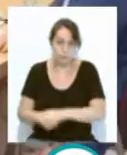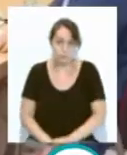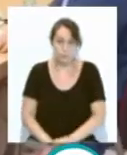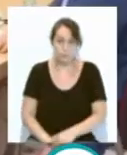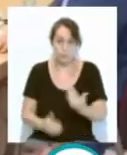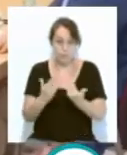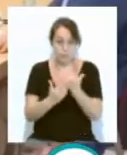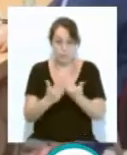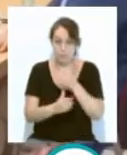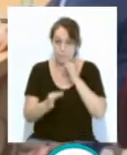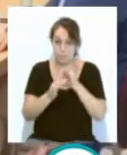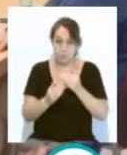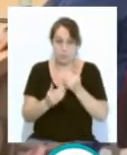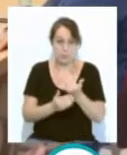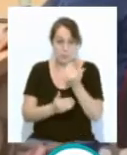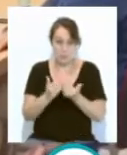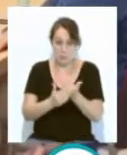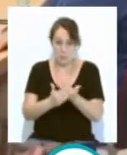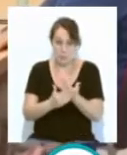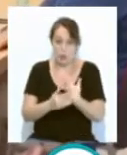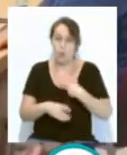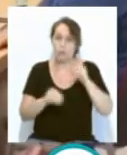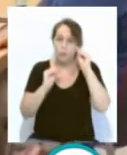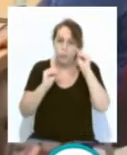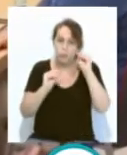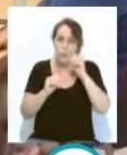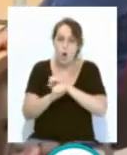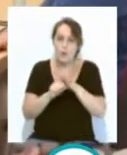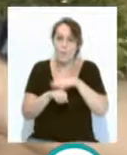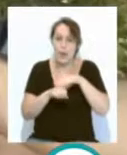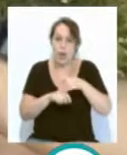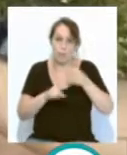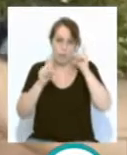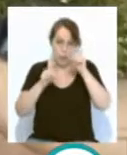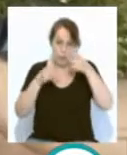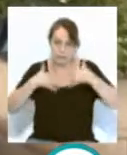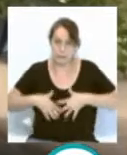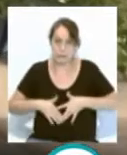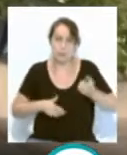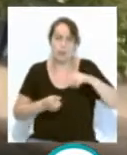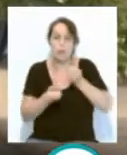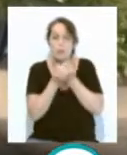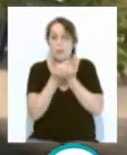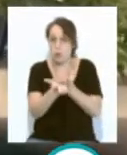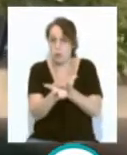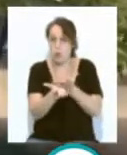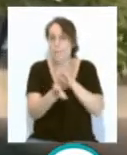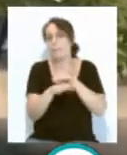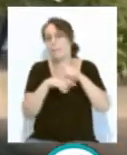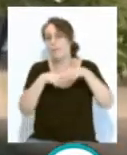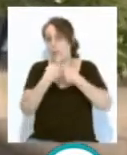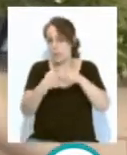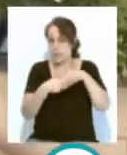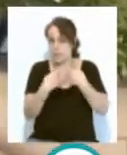los primeros días de septiembre va a haber formación COVID para nuestros docentes, va a haber información para todas las